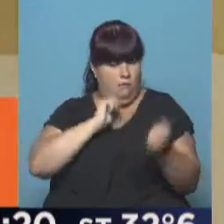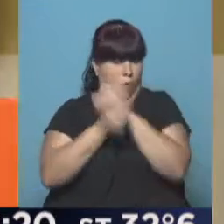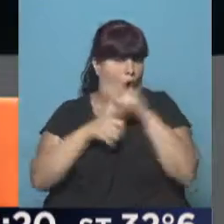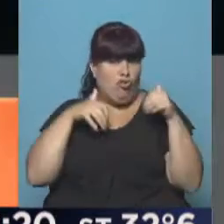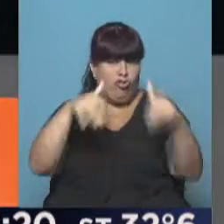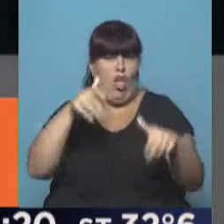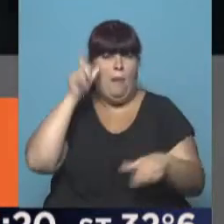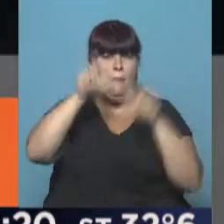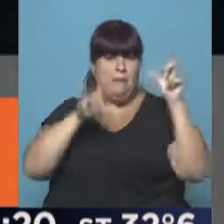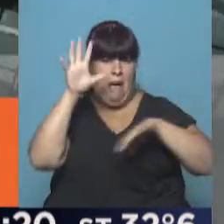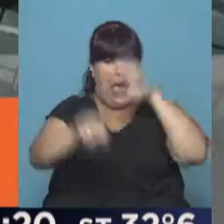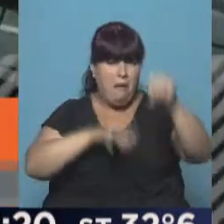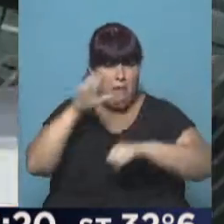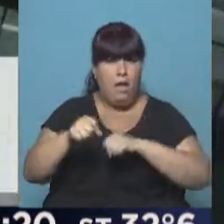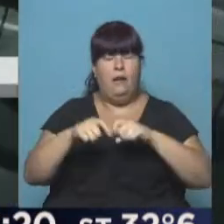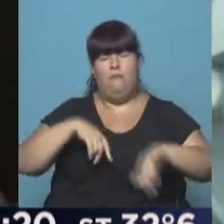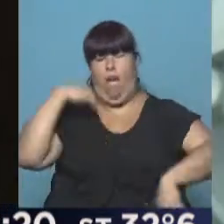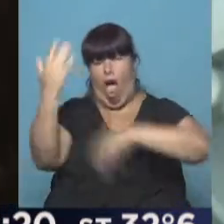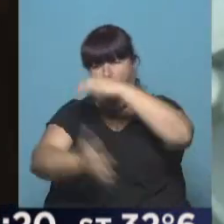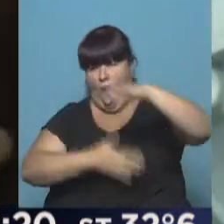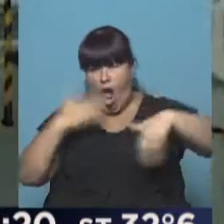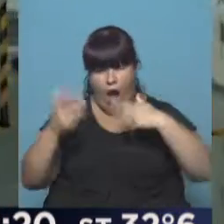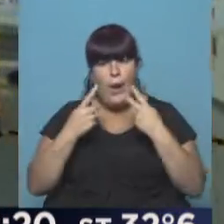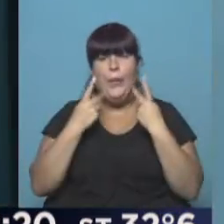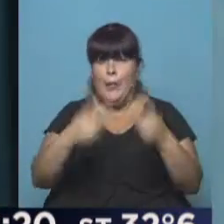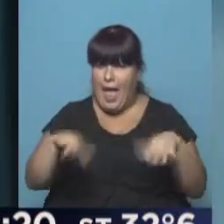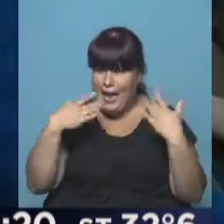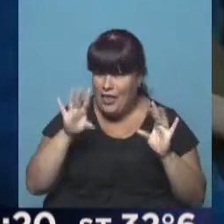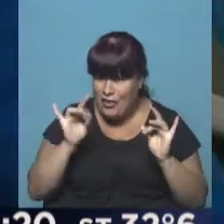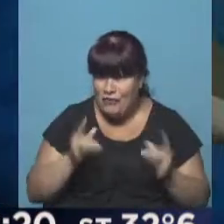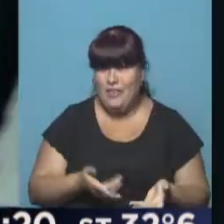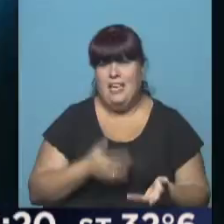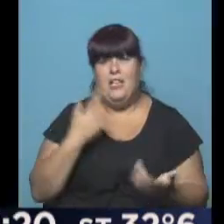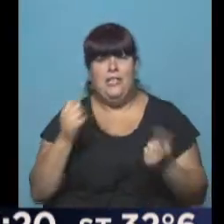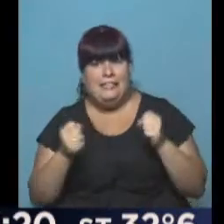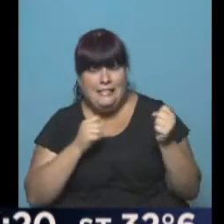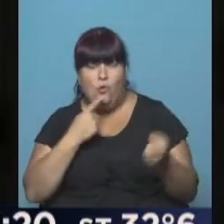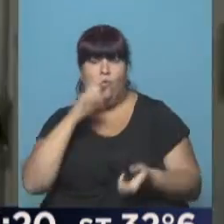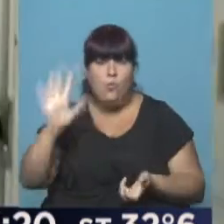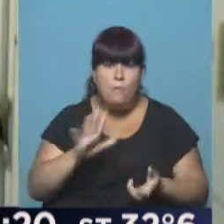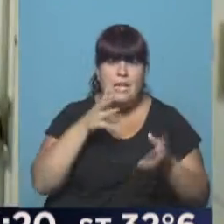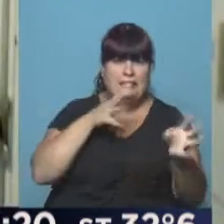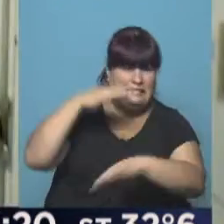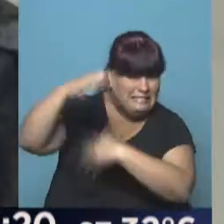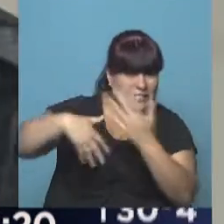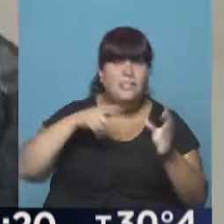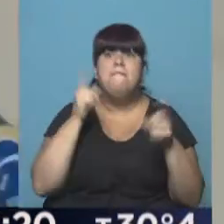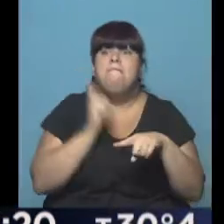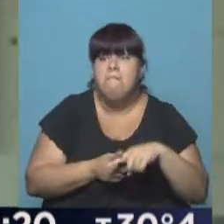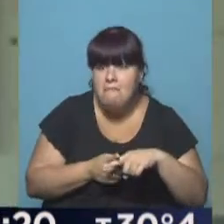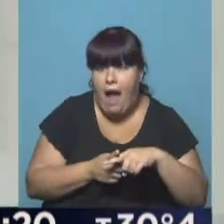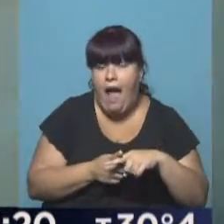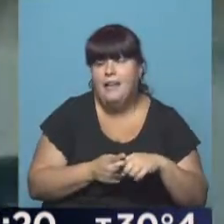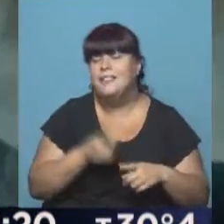en zombie, ataca a los pasajeros y comenzó la hecatombe total. Viaje complicadísimo, lleno de tensión, suspenso, acción. Y a todo eso,